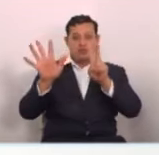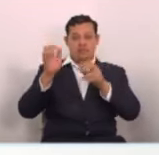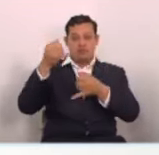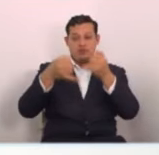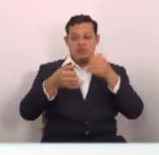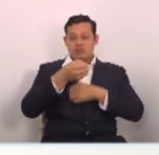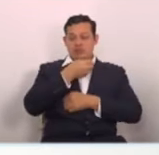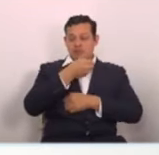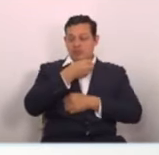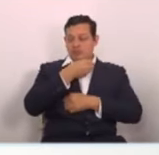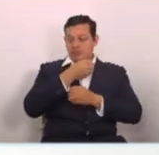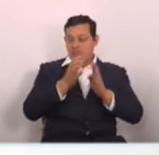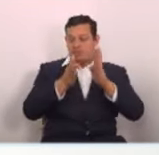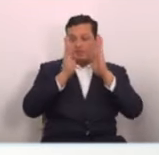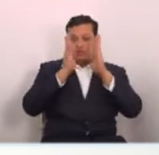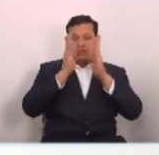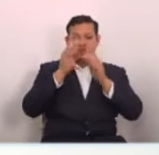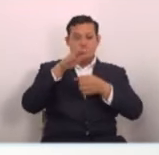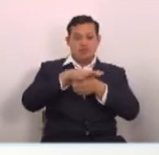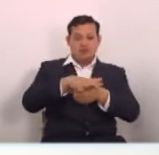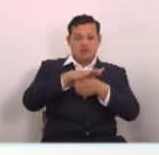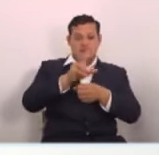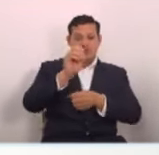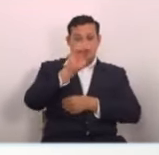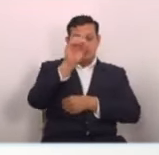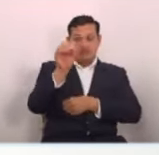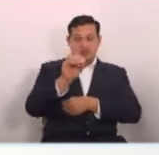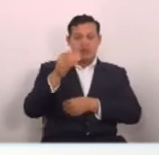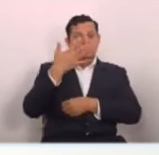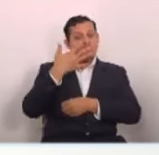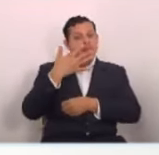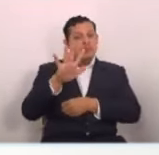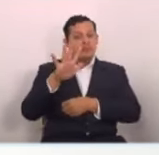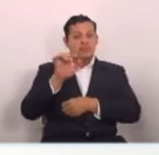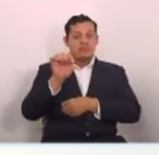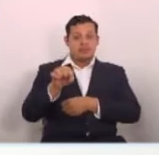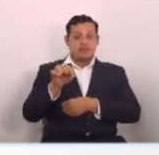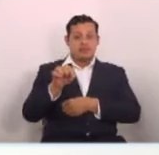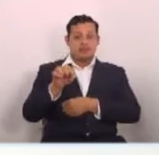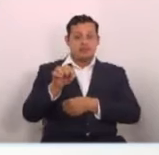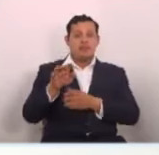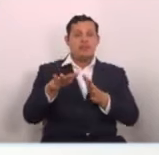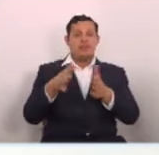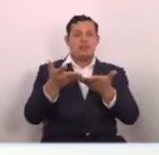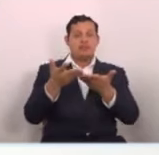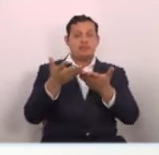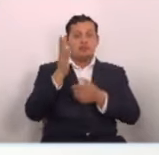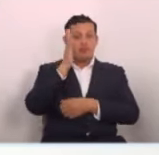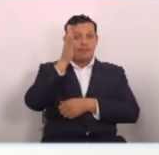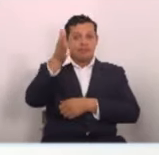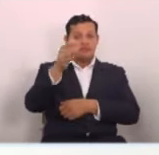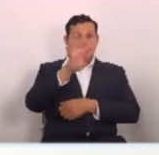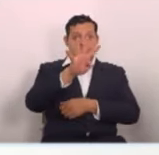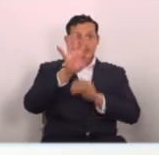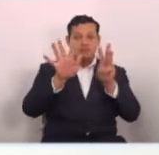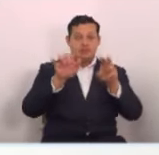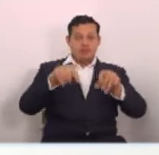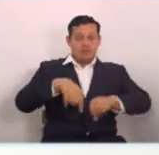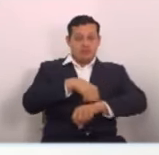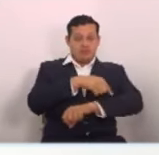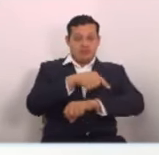último informe indica que se observa una baja presión con 20% de probabilidad de desarrollo ciclónico para las próximas 48 horas,